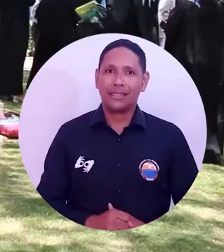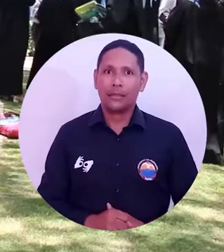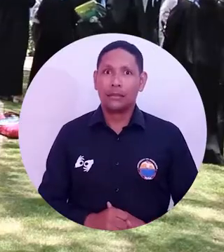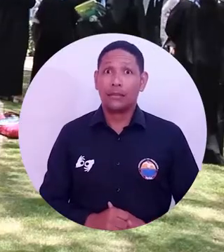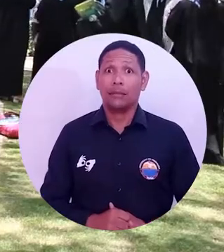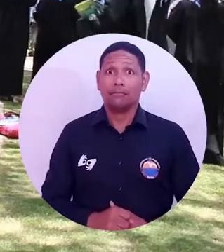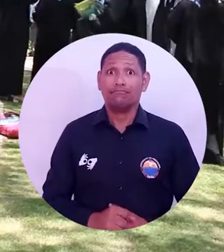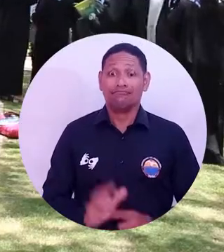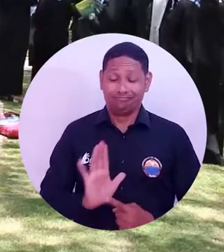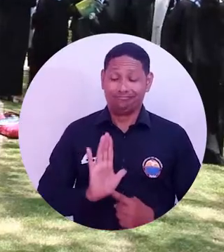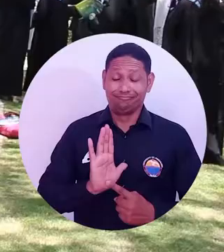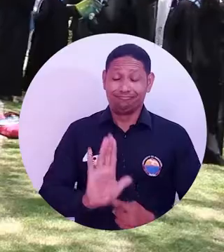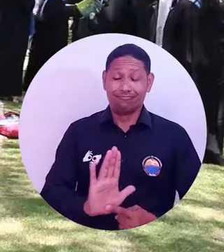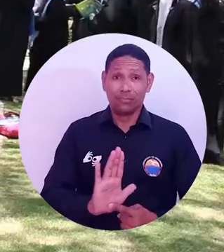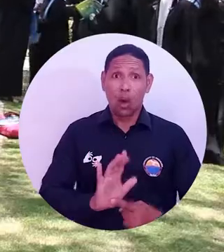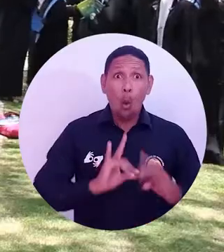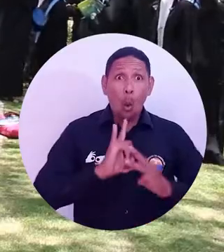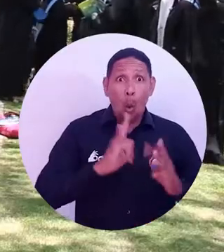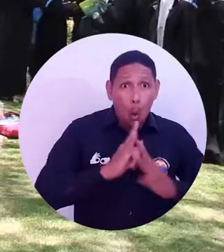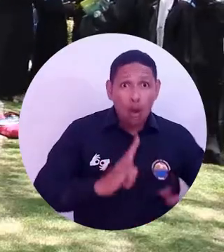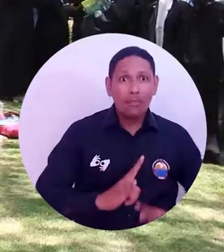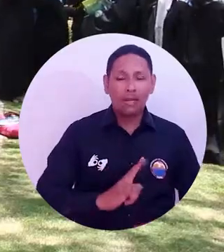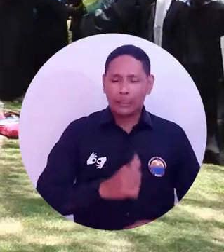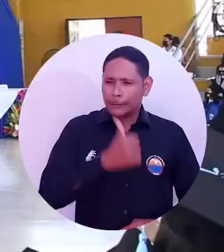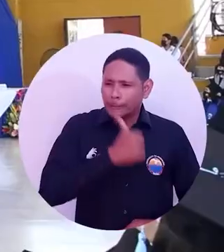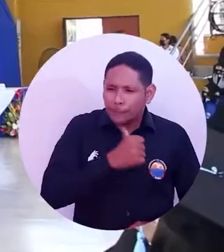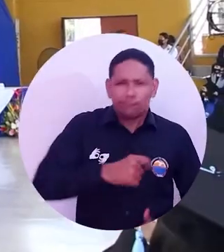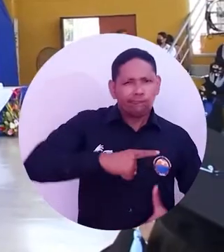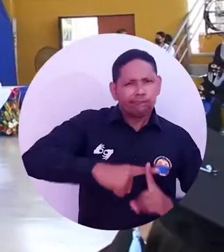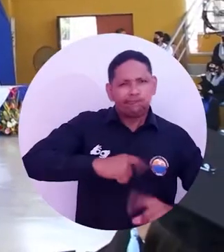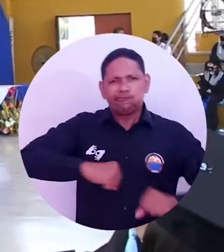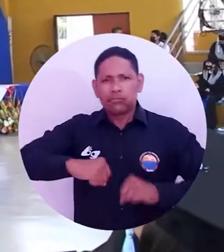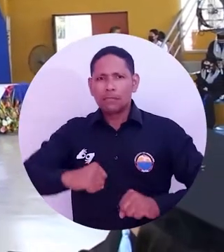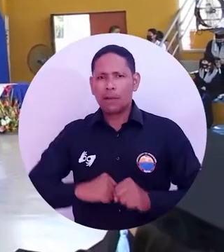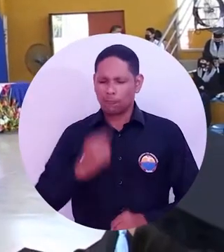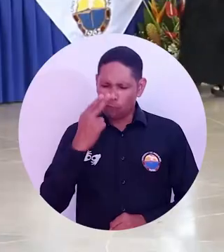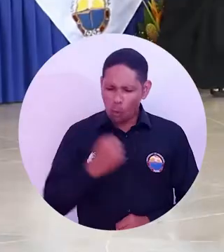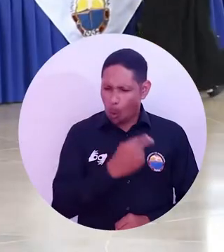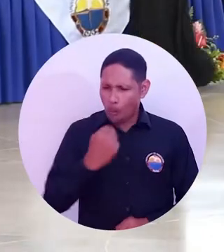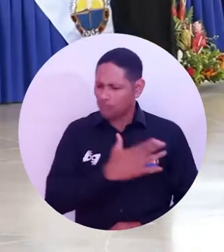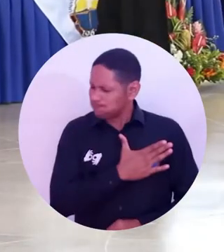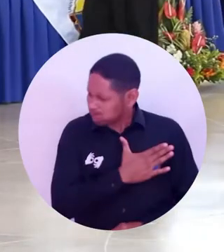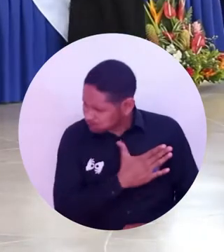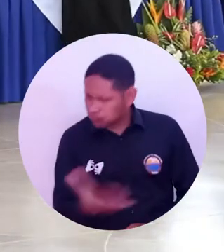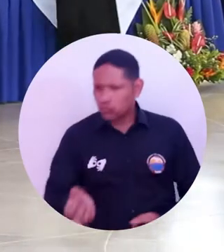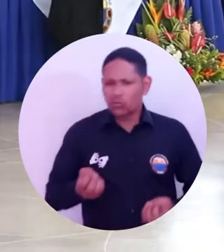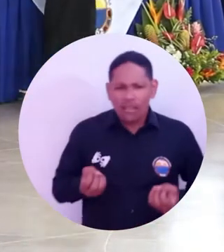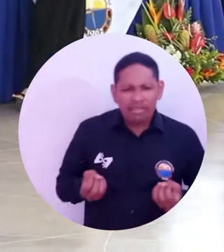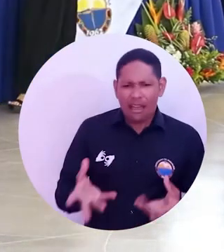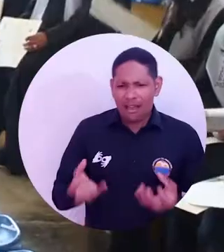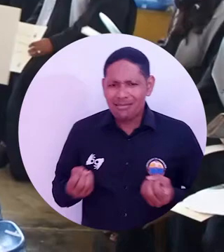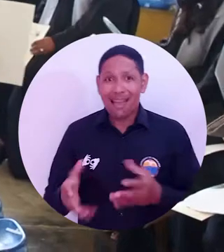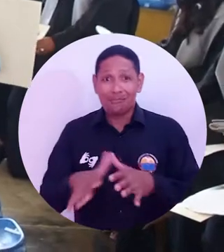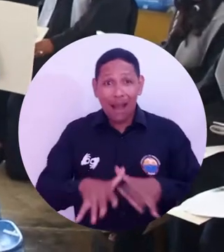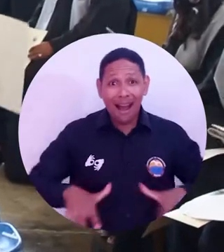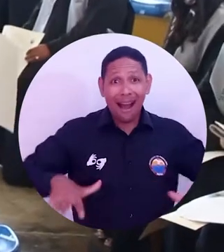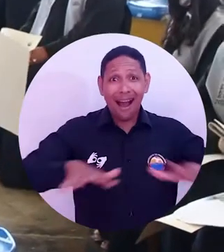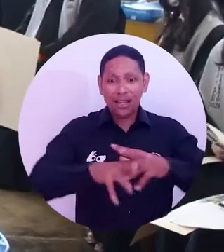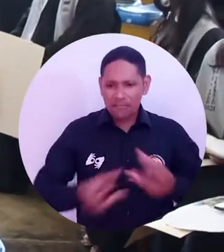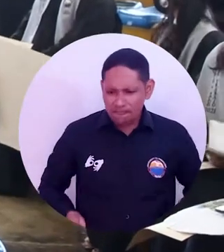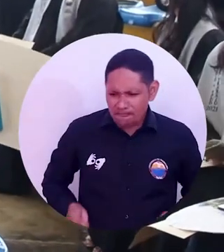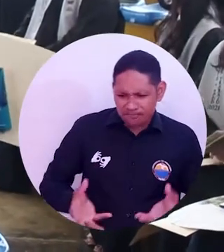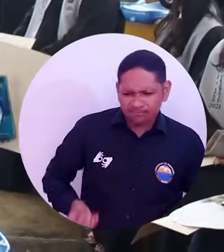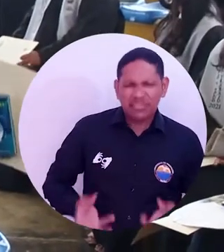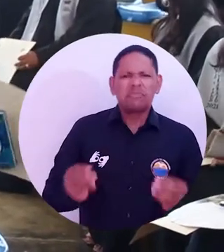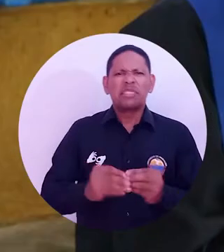demuestra lo resiliente que es nuestra universidad y sobre todo las ganas y el compromiso que tenemos de entregar a nuestra región cada día más